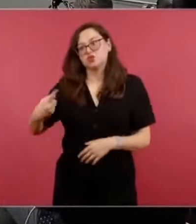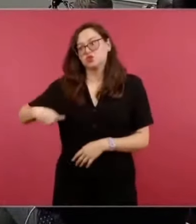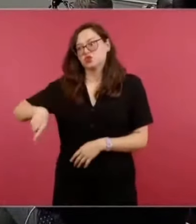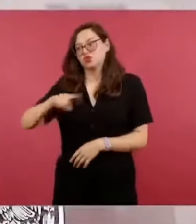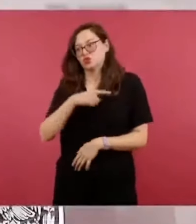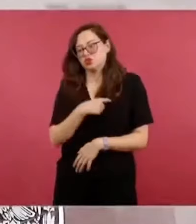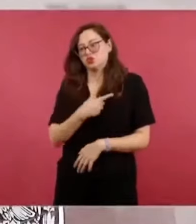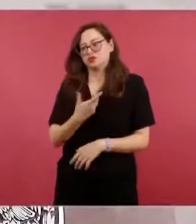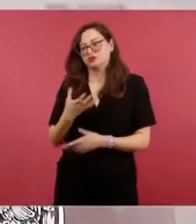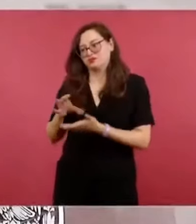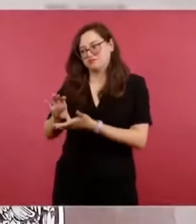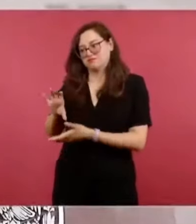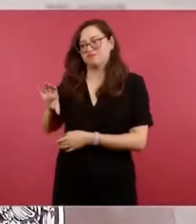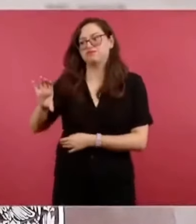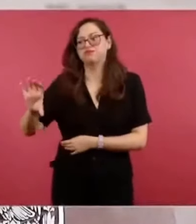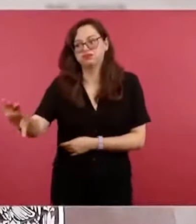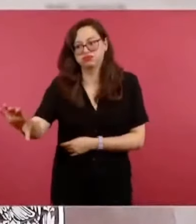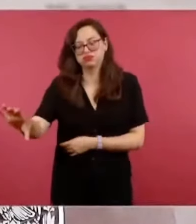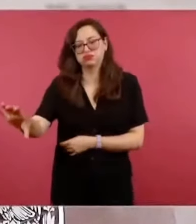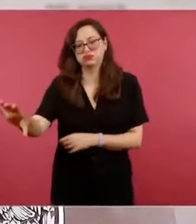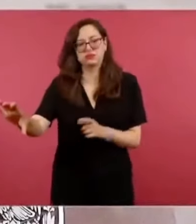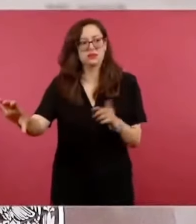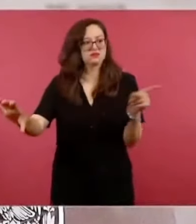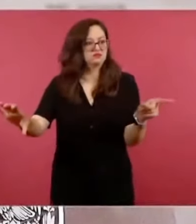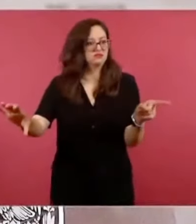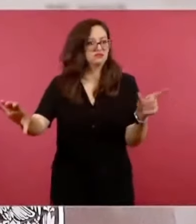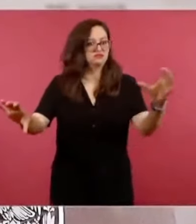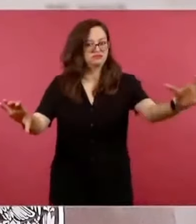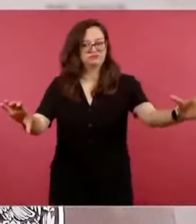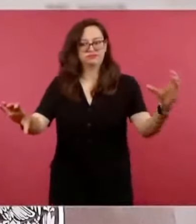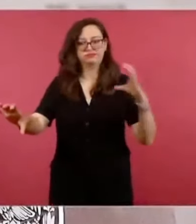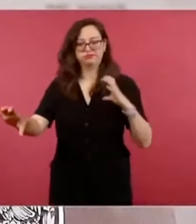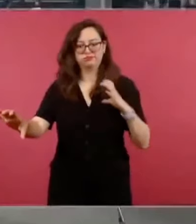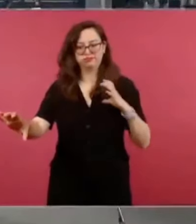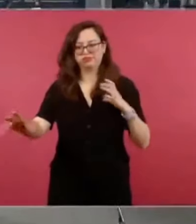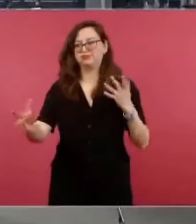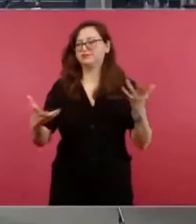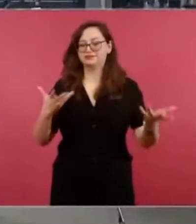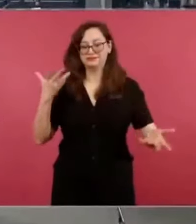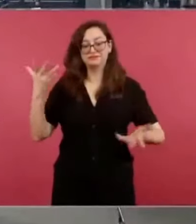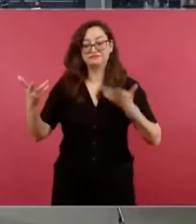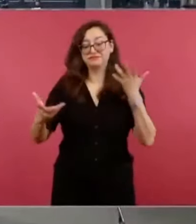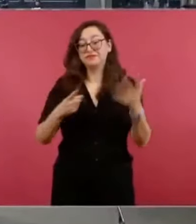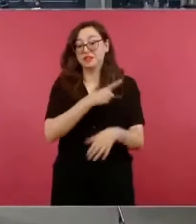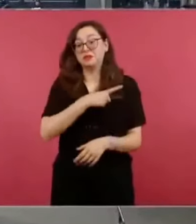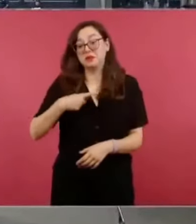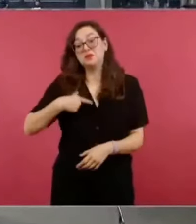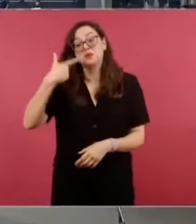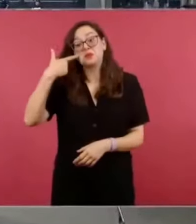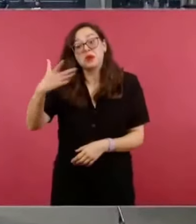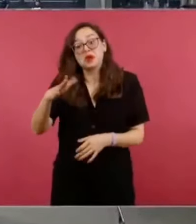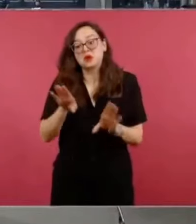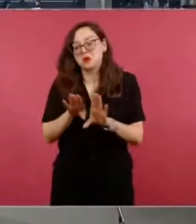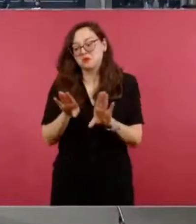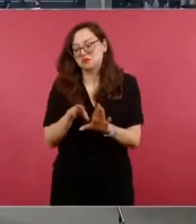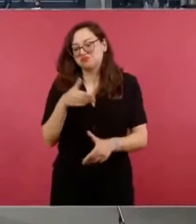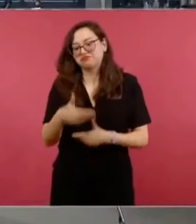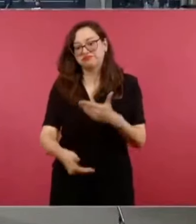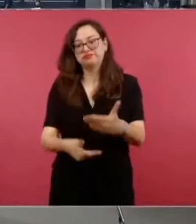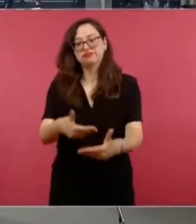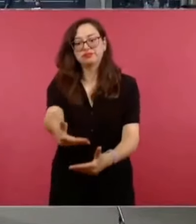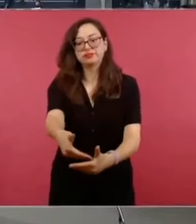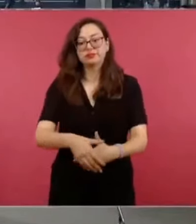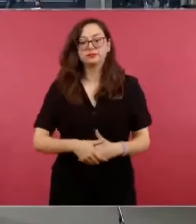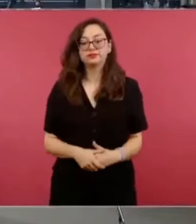ese recurso que se entregó de mala forma. ¿Hemos entendido que son dos funcionarios que en ese